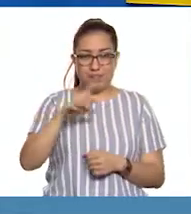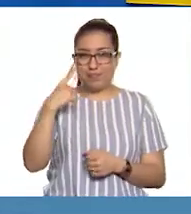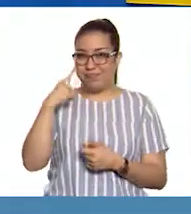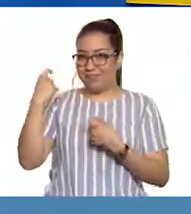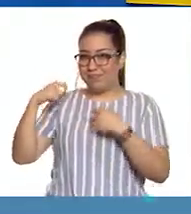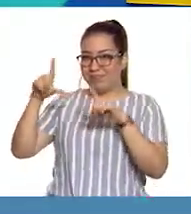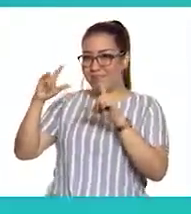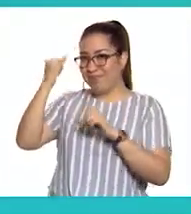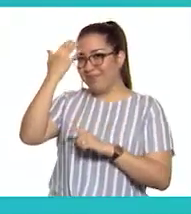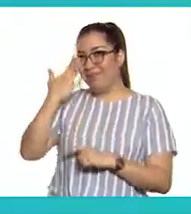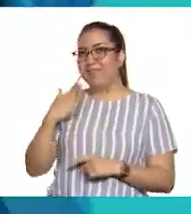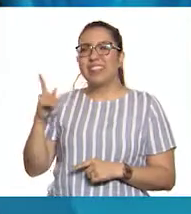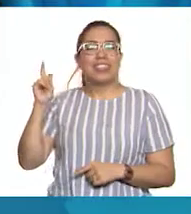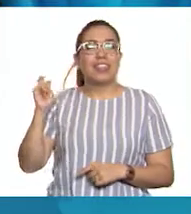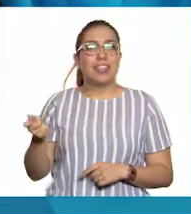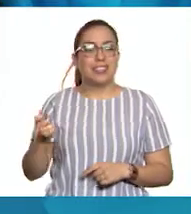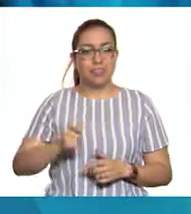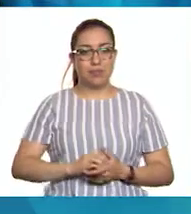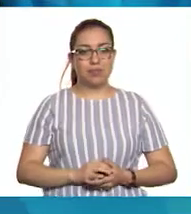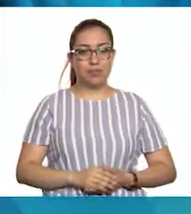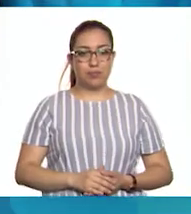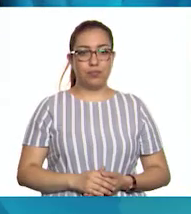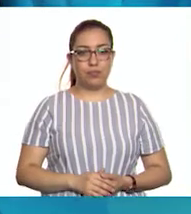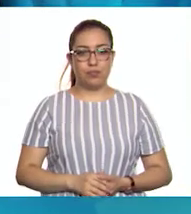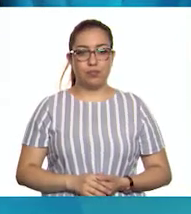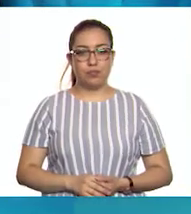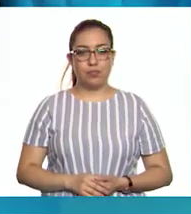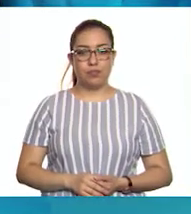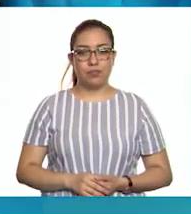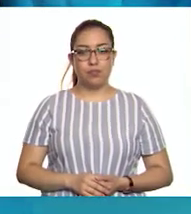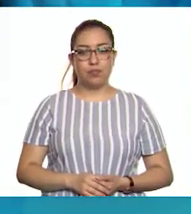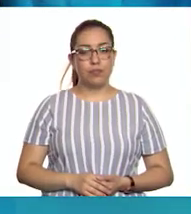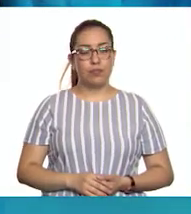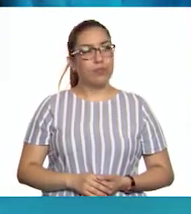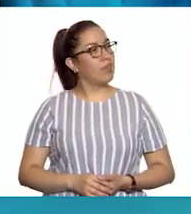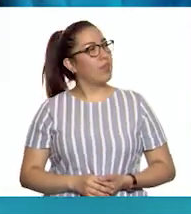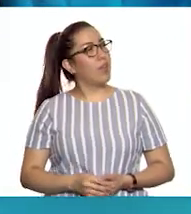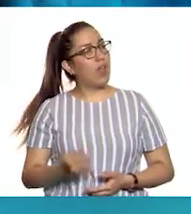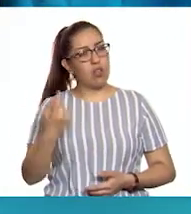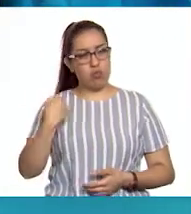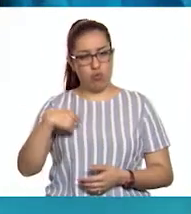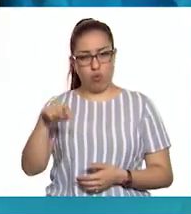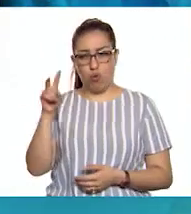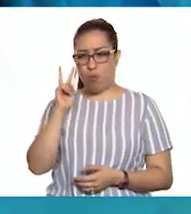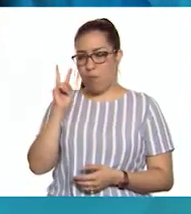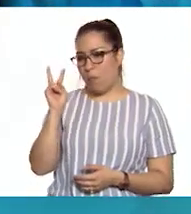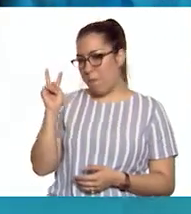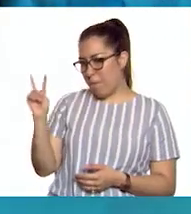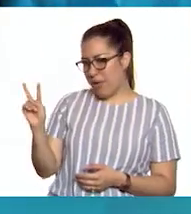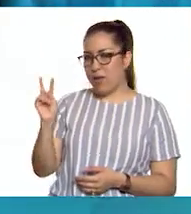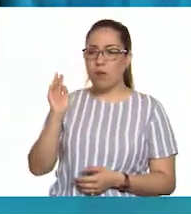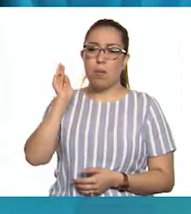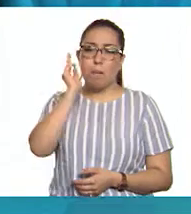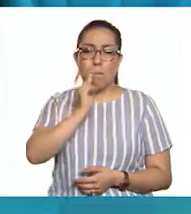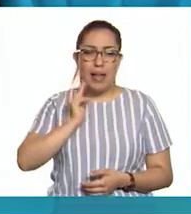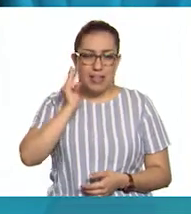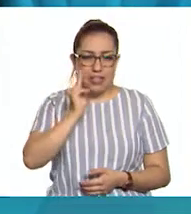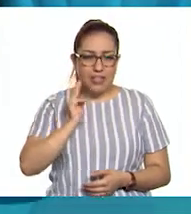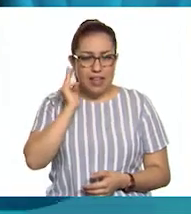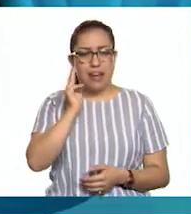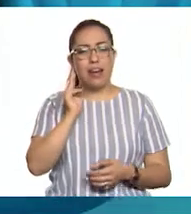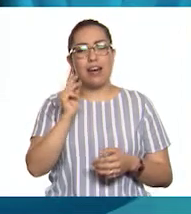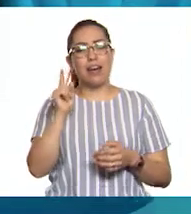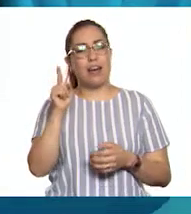¿Qué vemos? Pues, se distingue una manzana, un pedazo de pan,